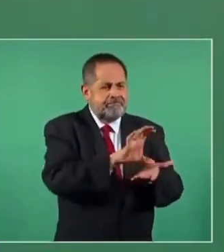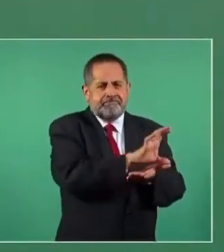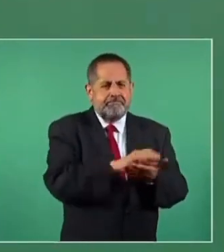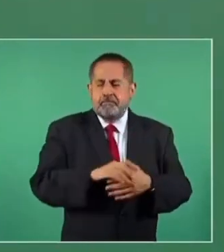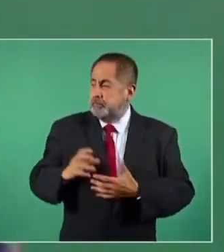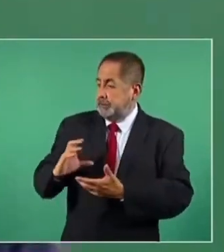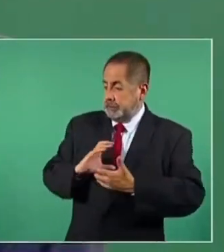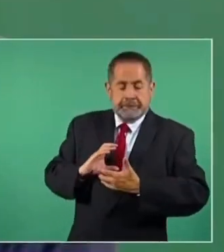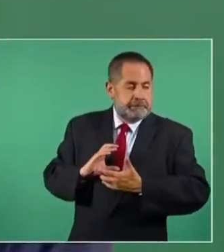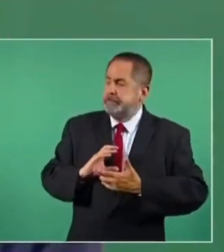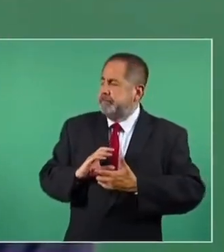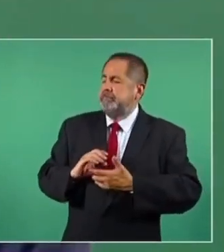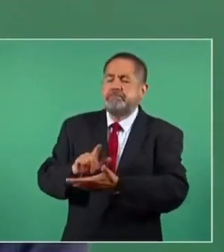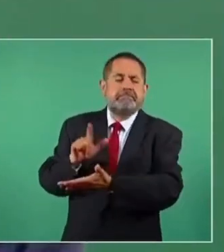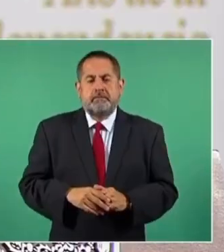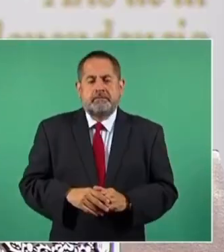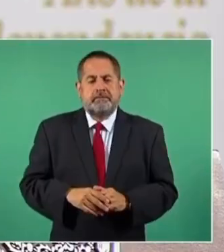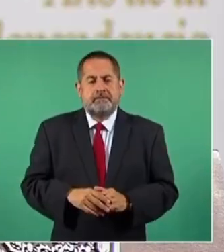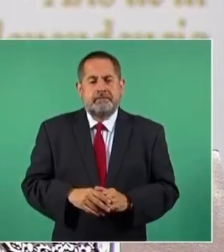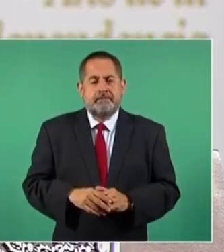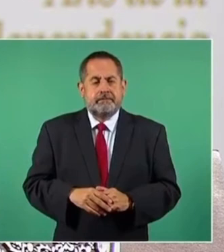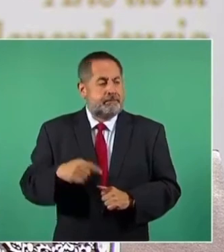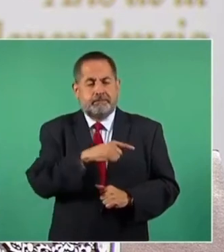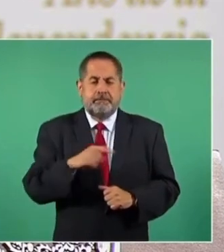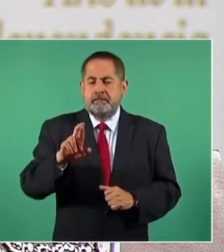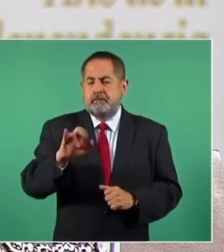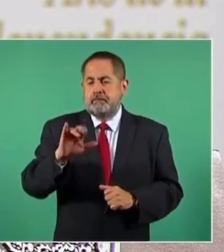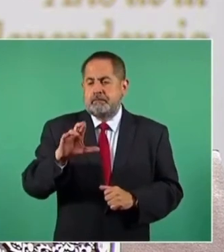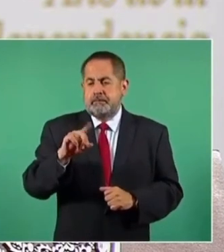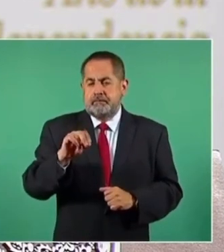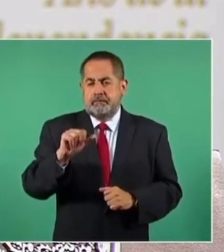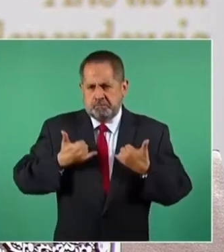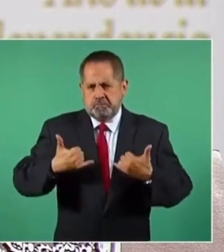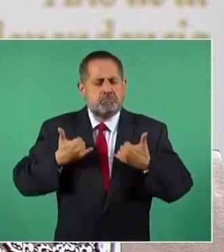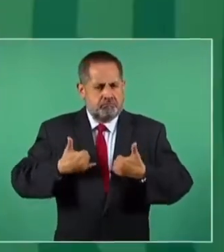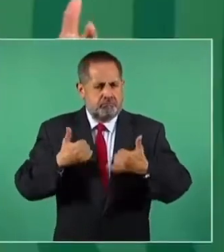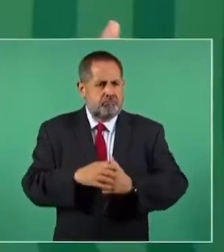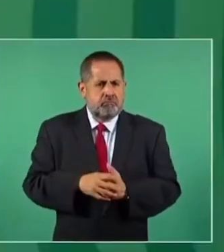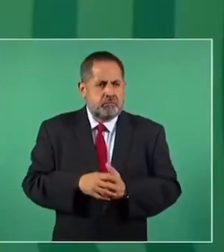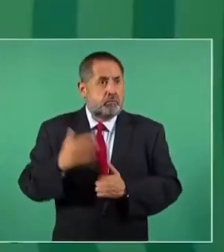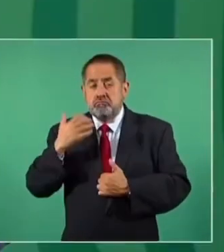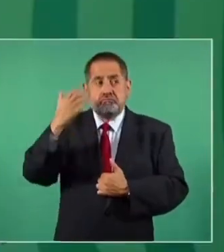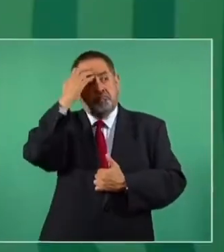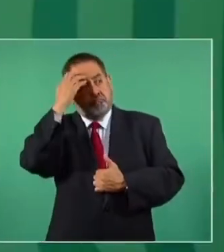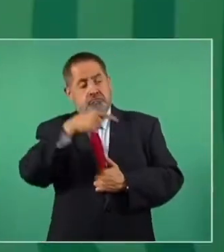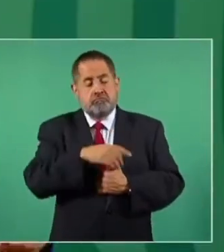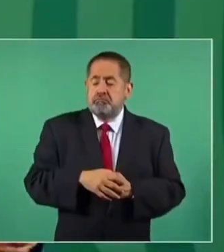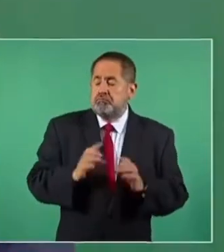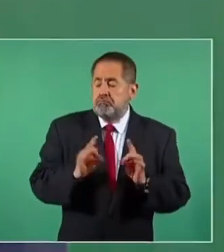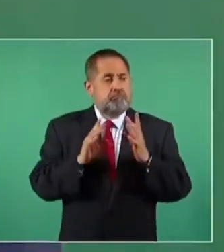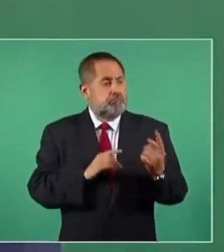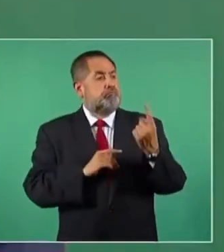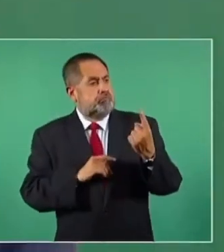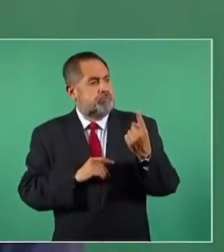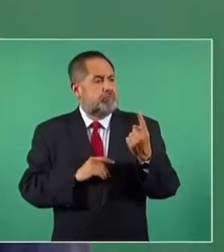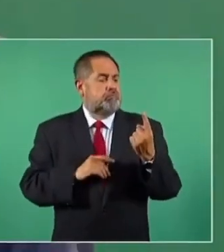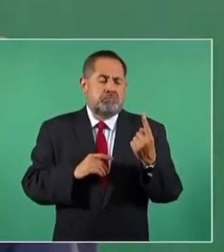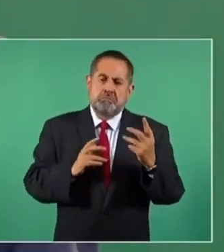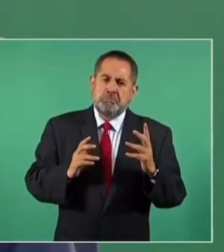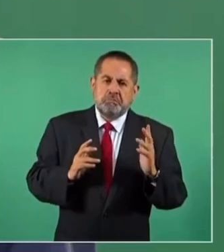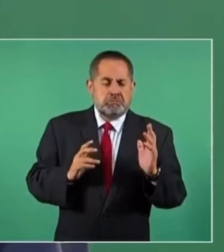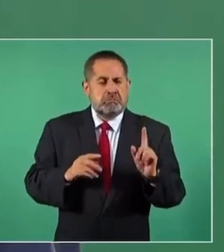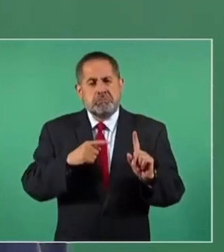de la reforma energética. Ricardo Banaya es una gente joven, no era muy conocido. De repente llega